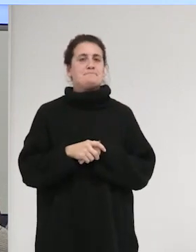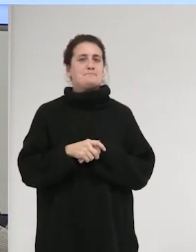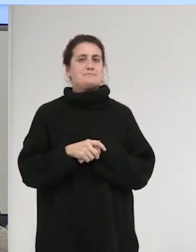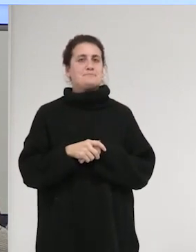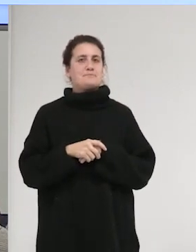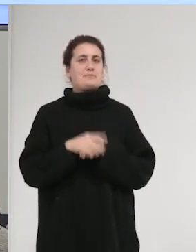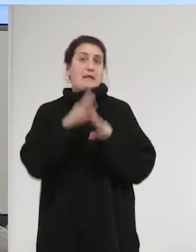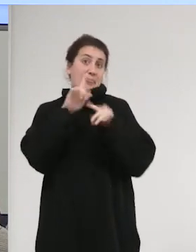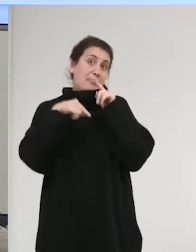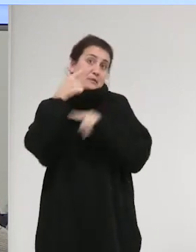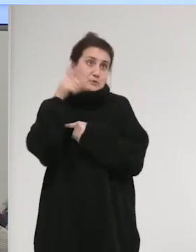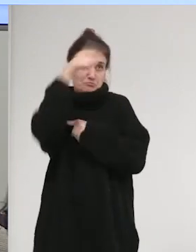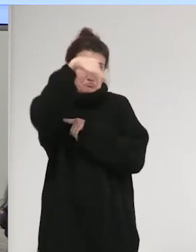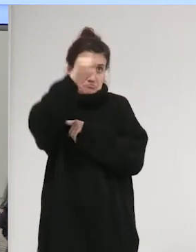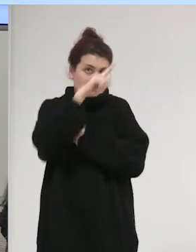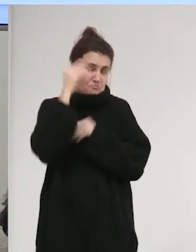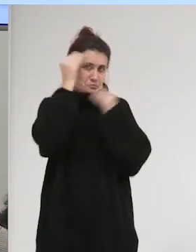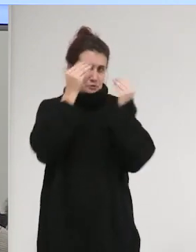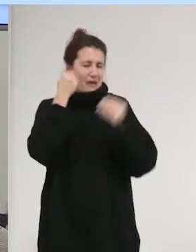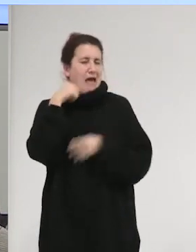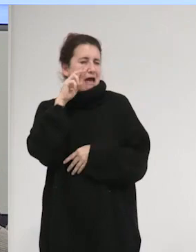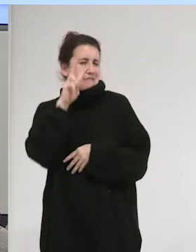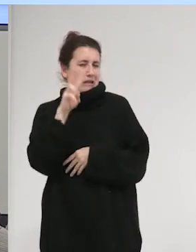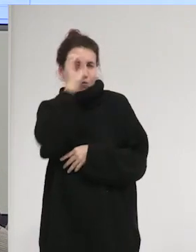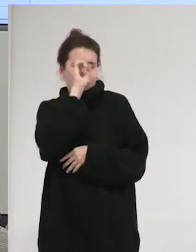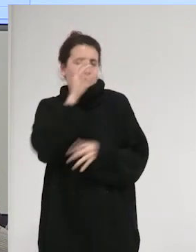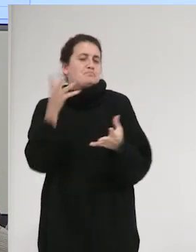y vosotras ya pues a ver qué os parece